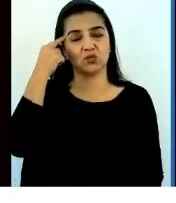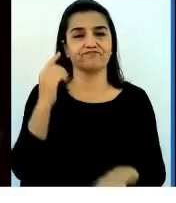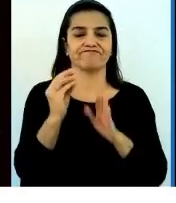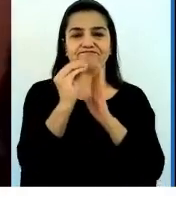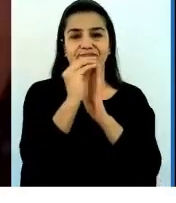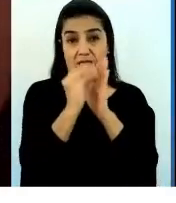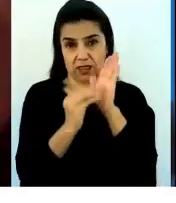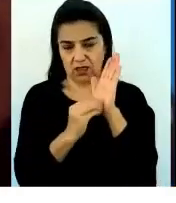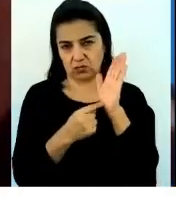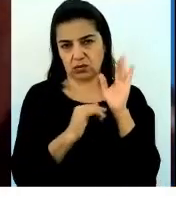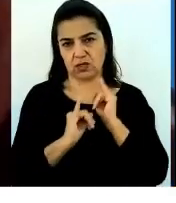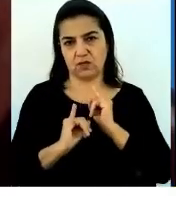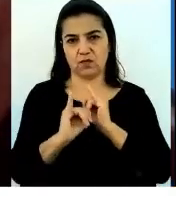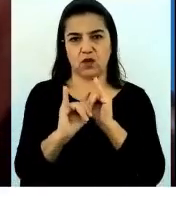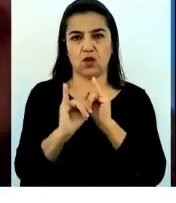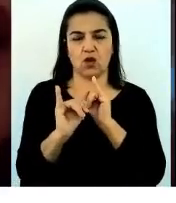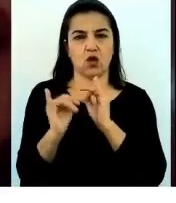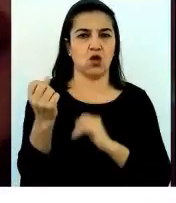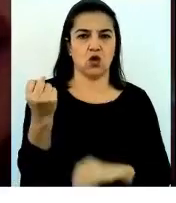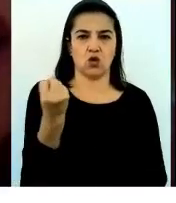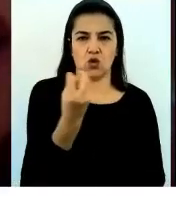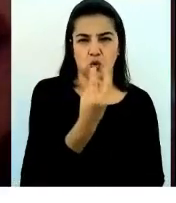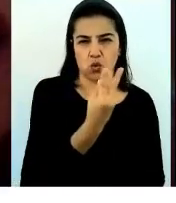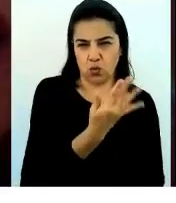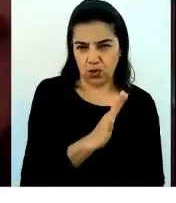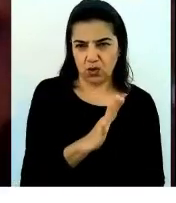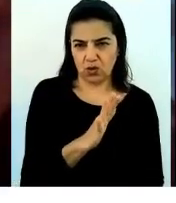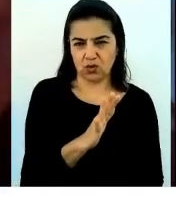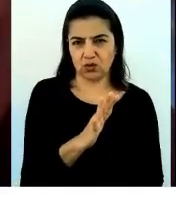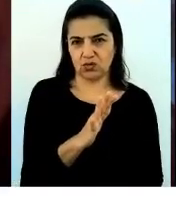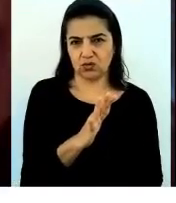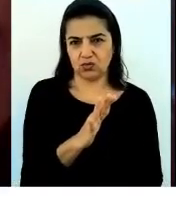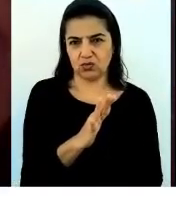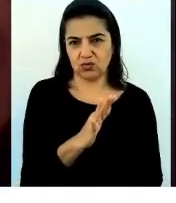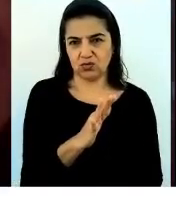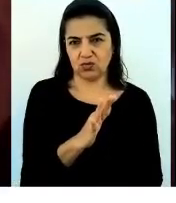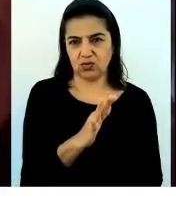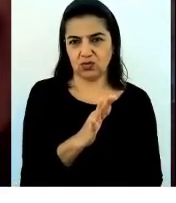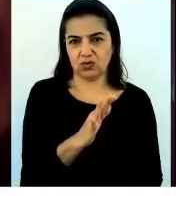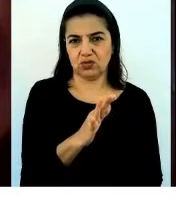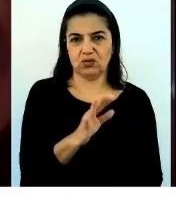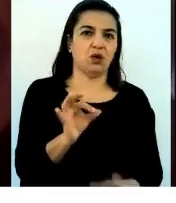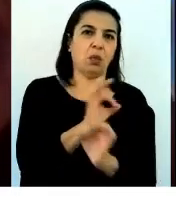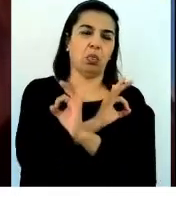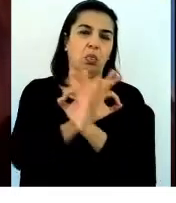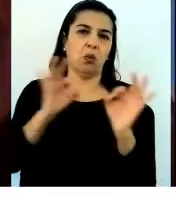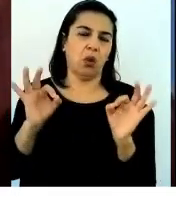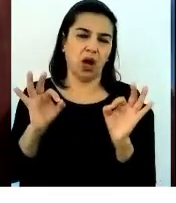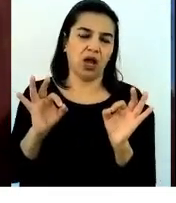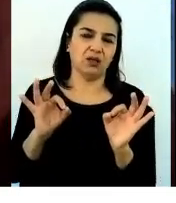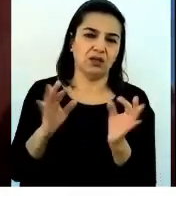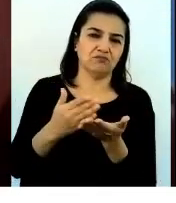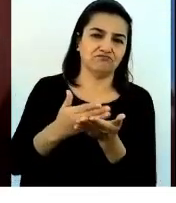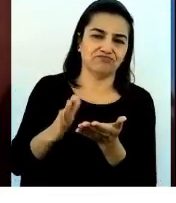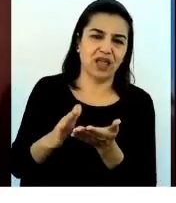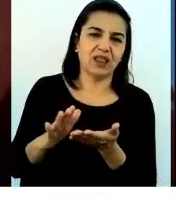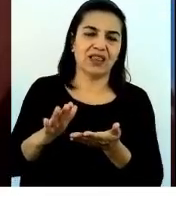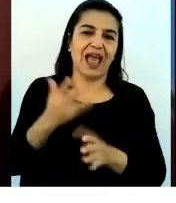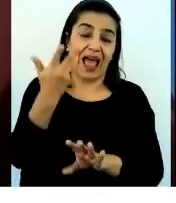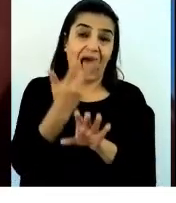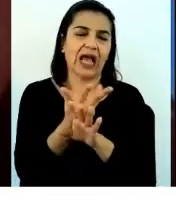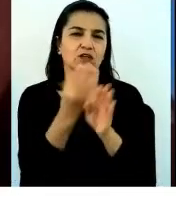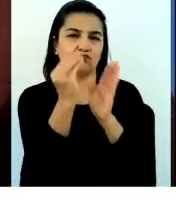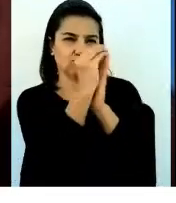los números nunca, they never lie. So, numbers are very clear. Si tenemos datos